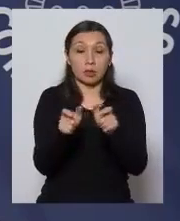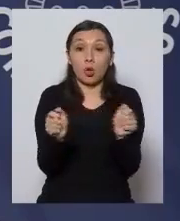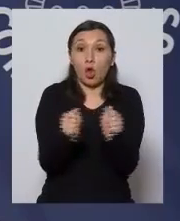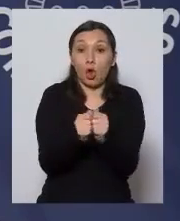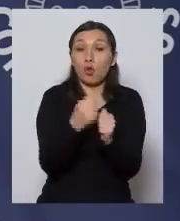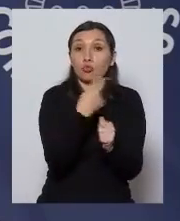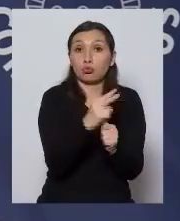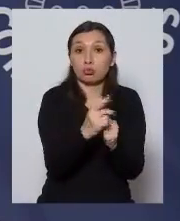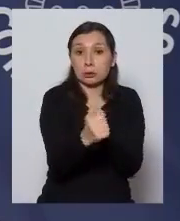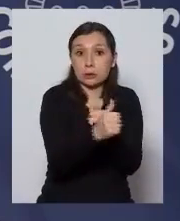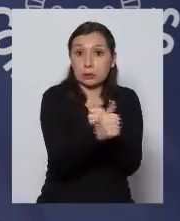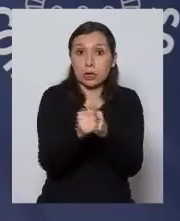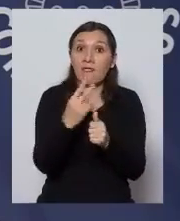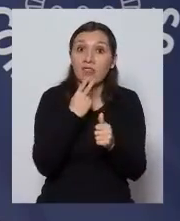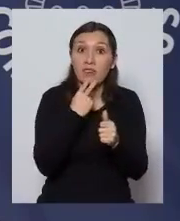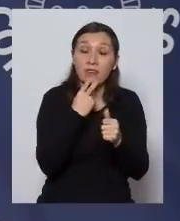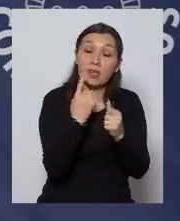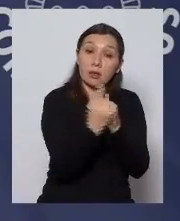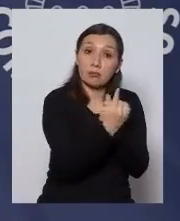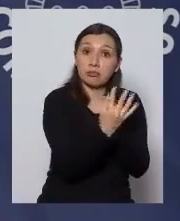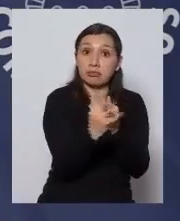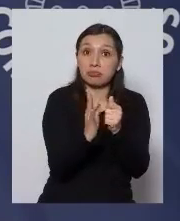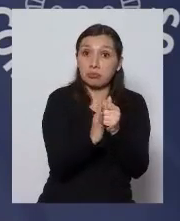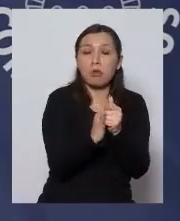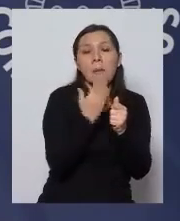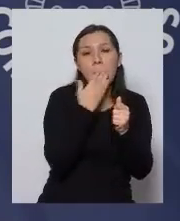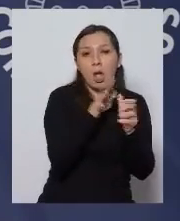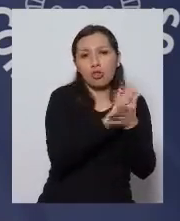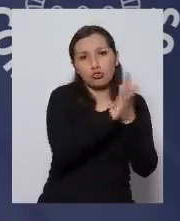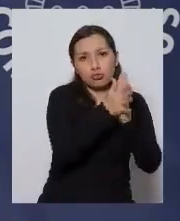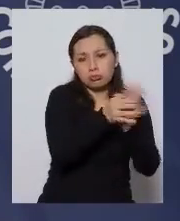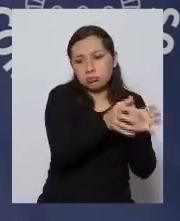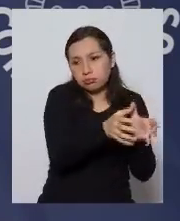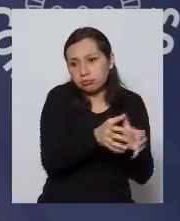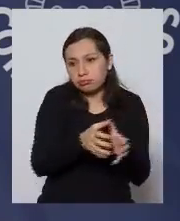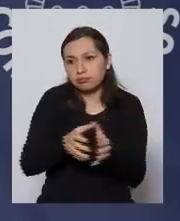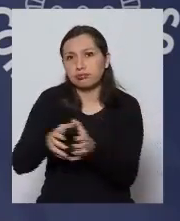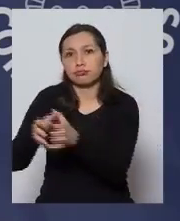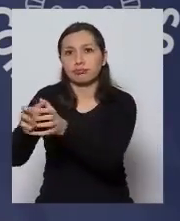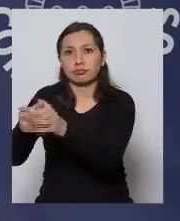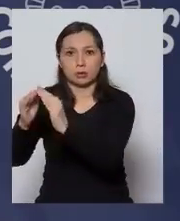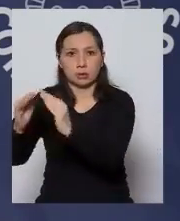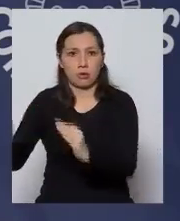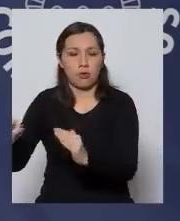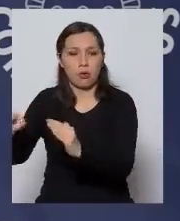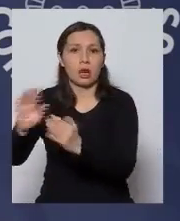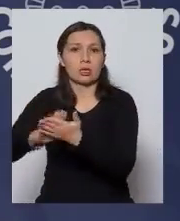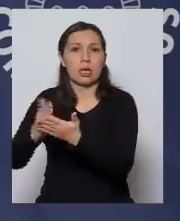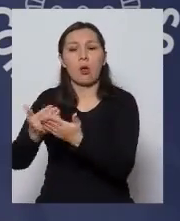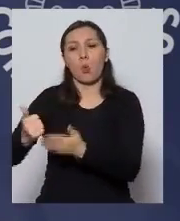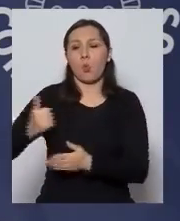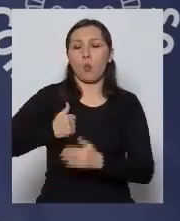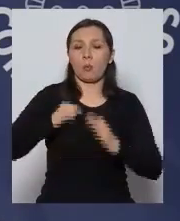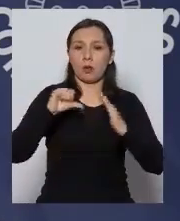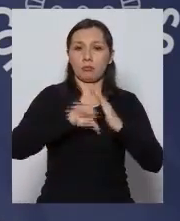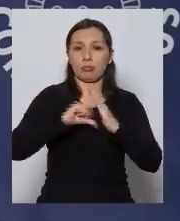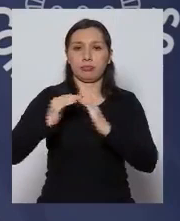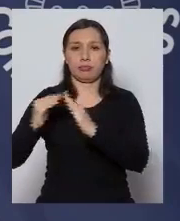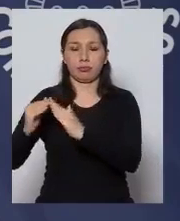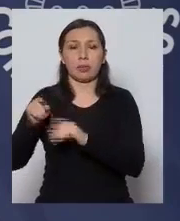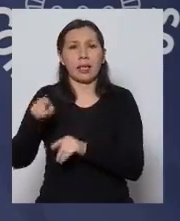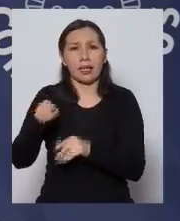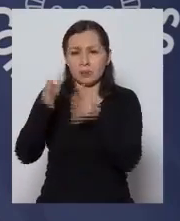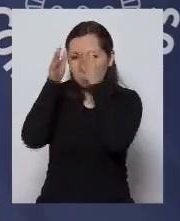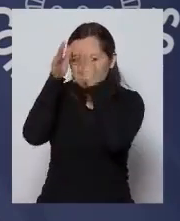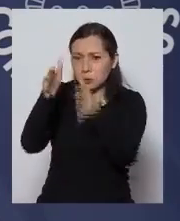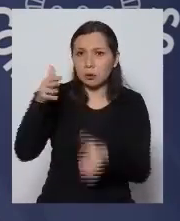sus contactos estrechos estén en una residencia sanitaria para cumplir adecuadamente el periodo de cuarentena y eso tiene un foco